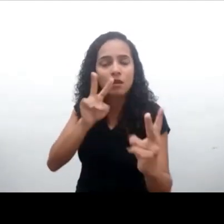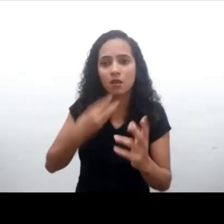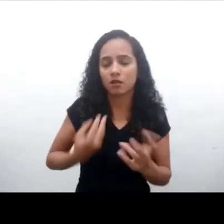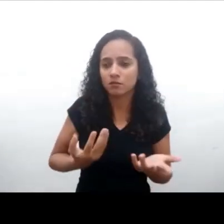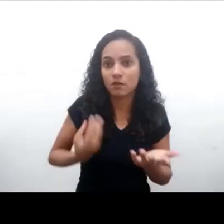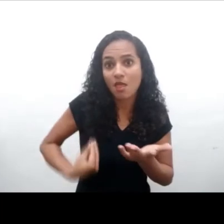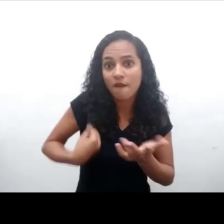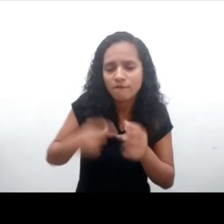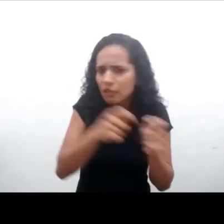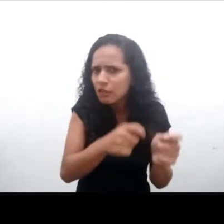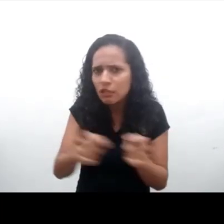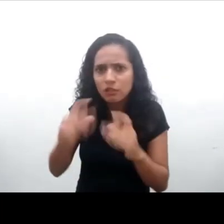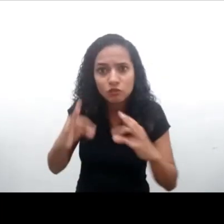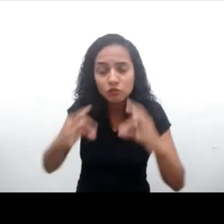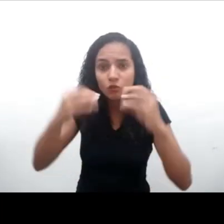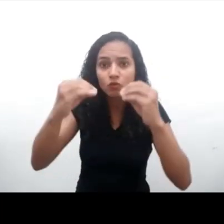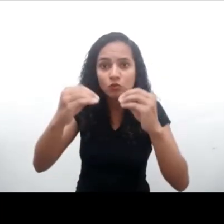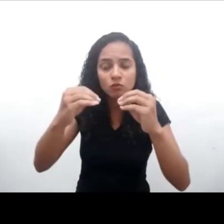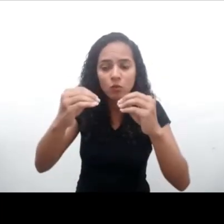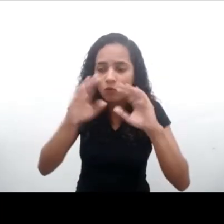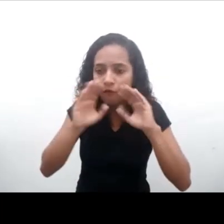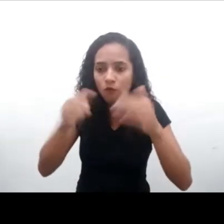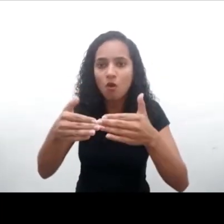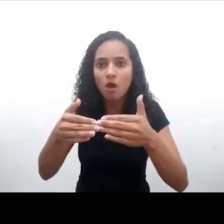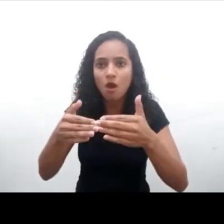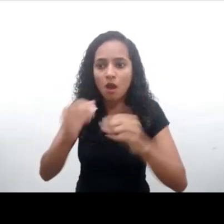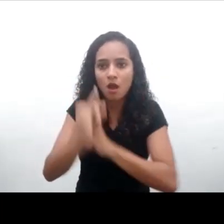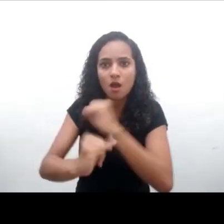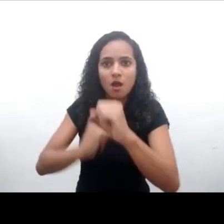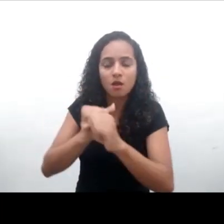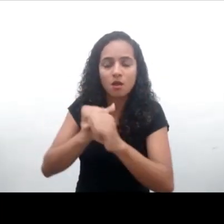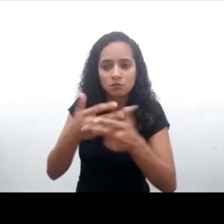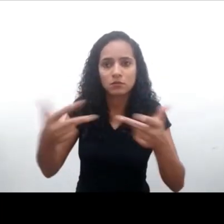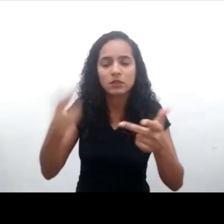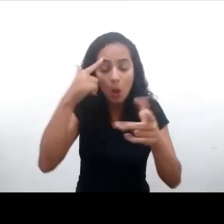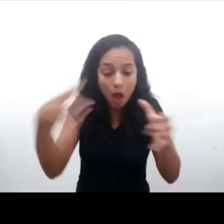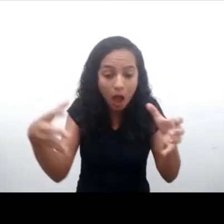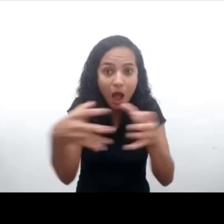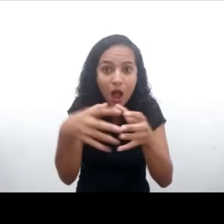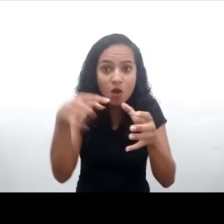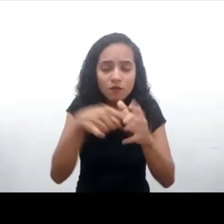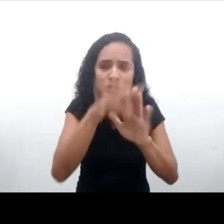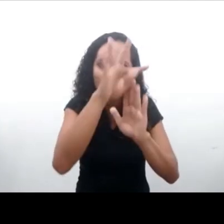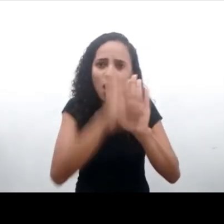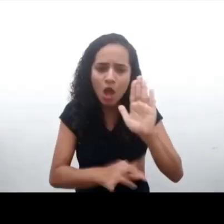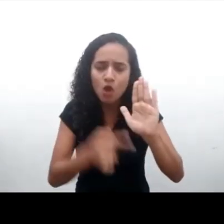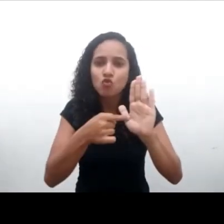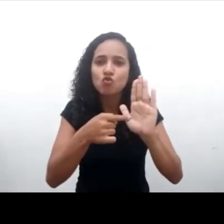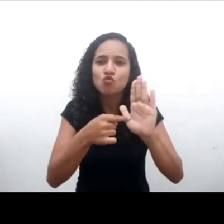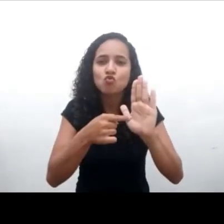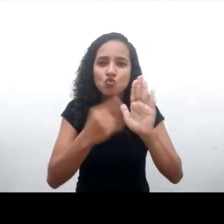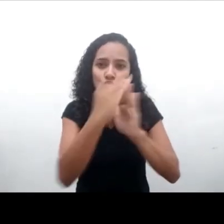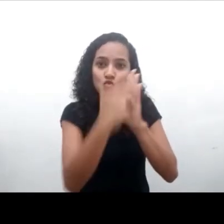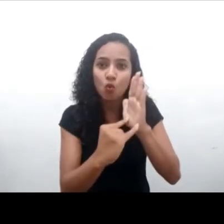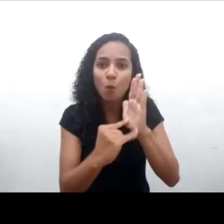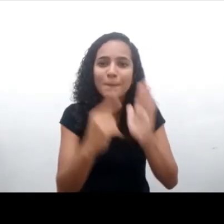afirmación de que la convención es un documento predigital, porque el escenario en el que nos situamos hoy, para nada, era